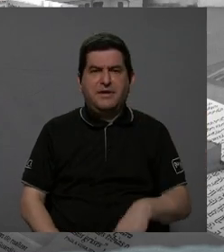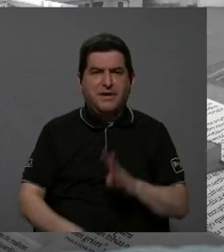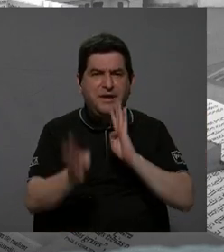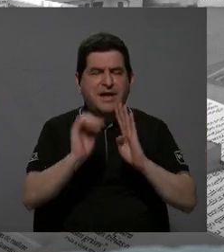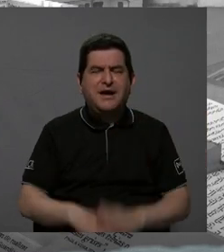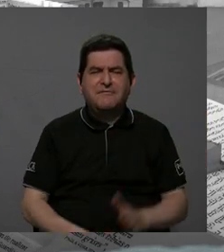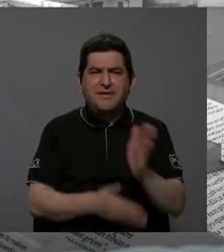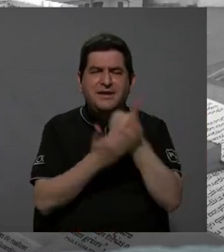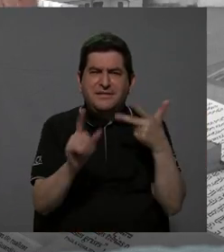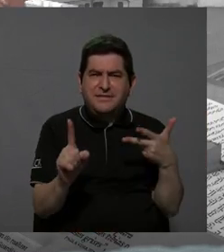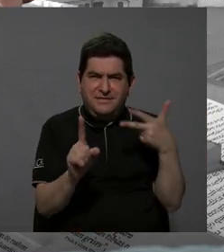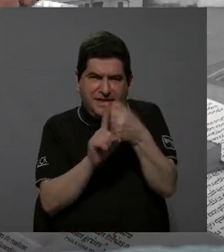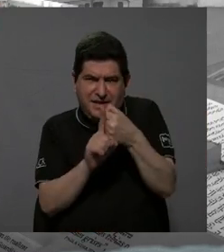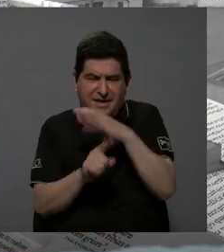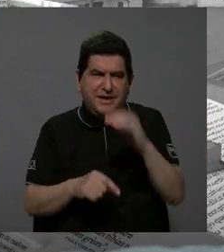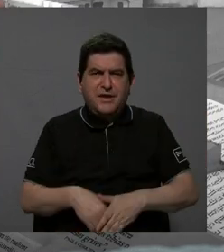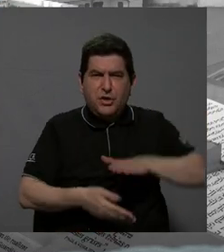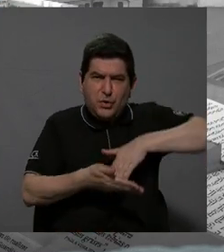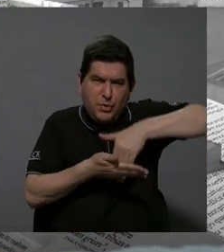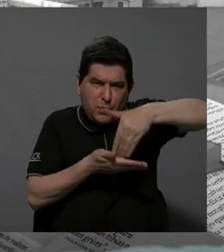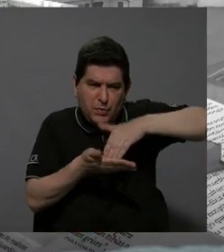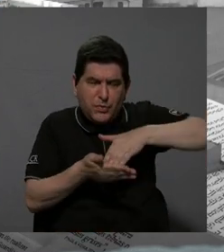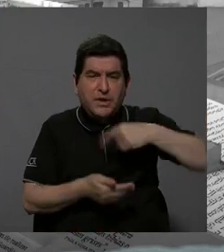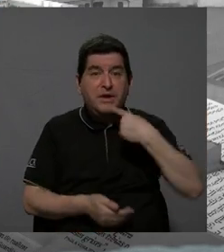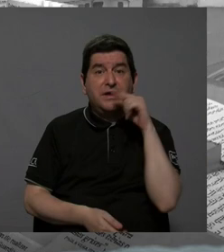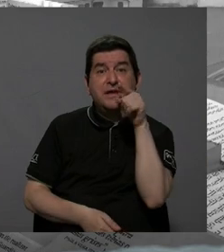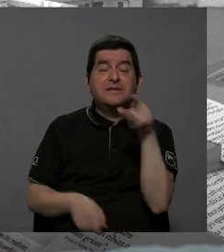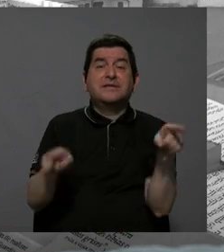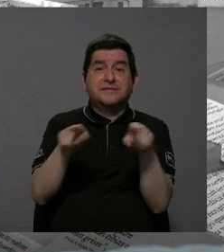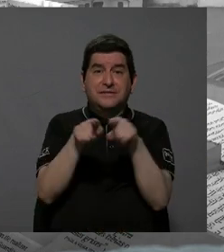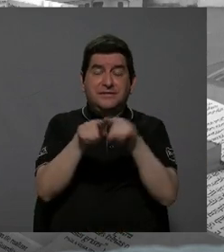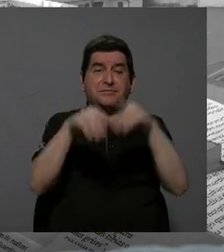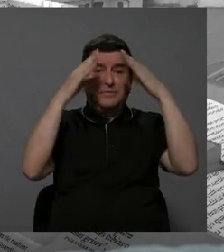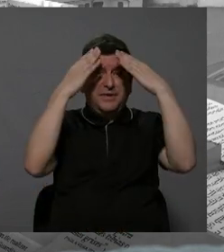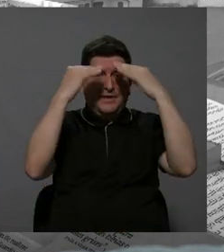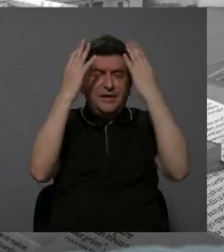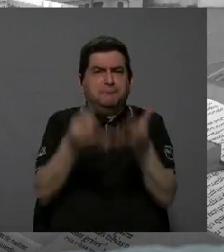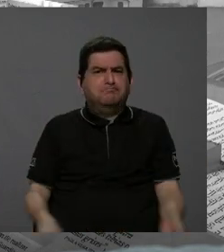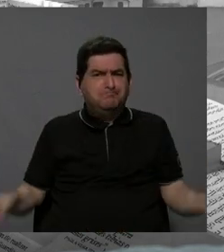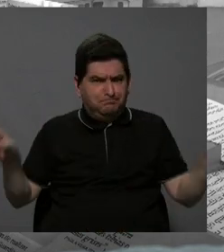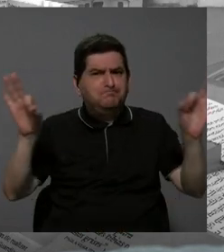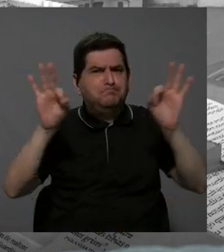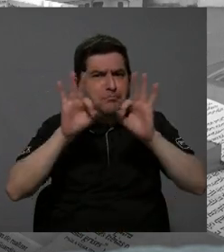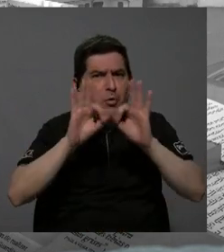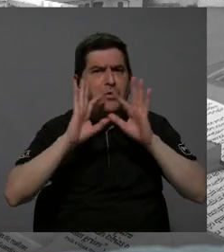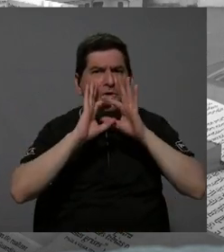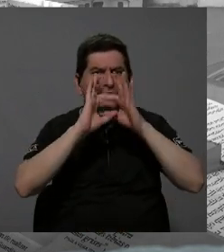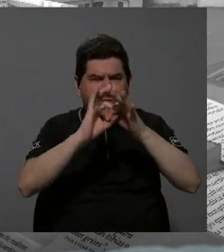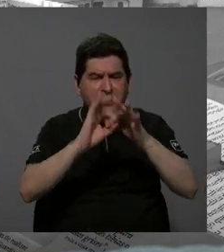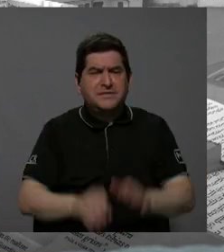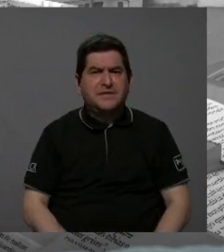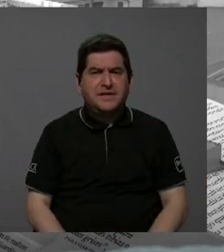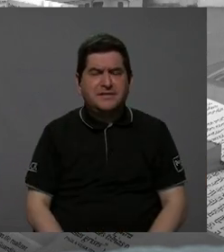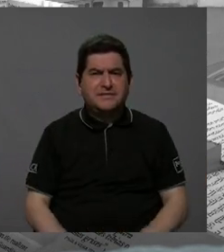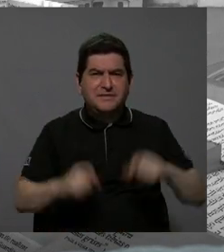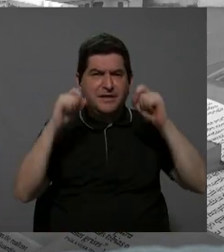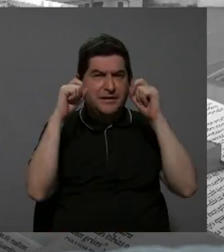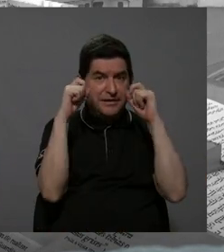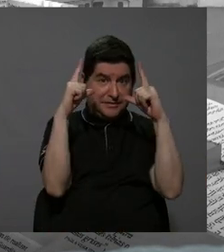accidentes y de demarcación. Que dicen usted tiene también información importante de qué advertir,